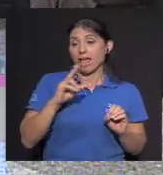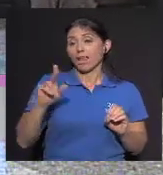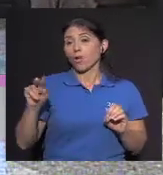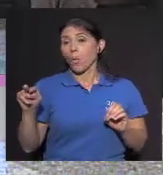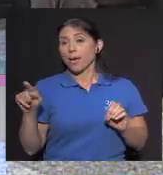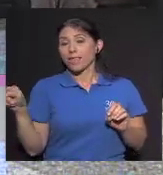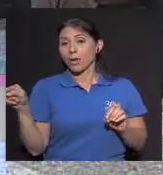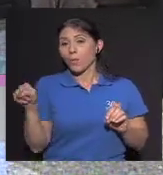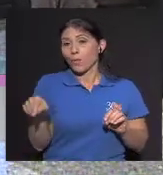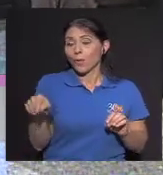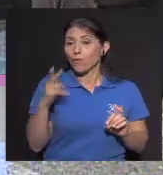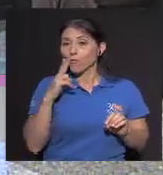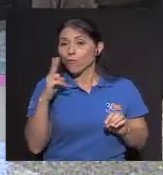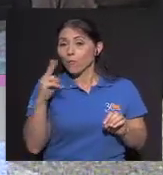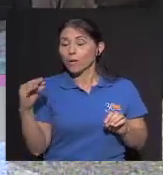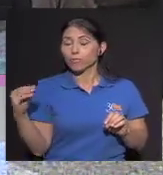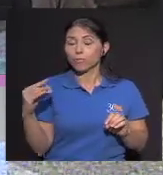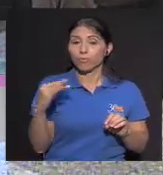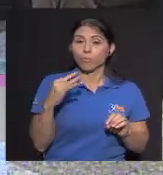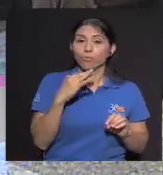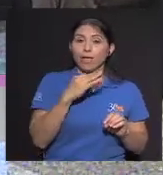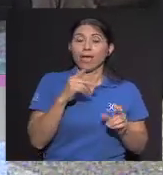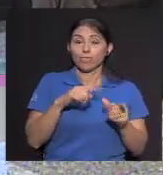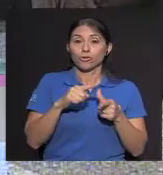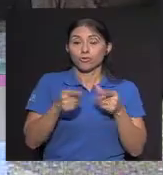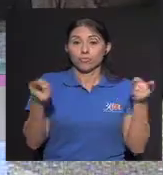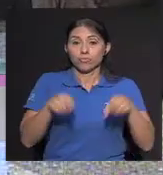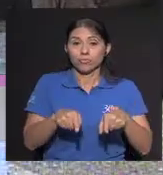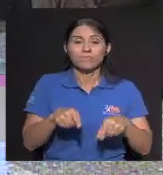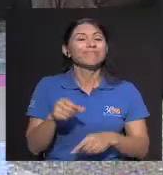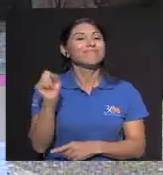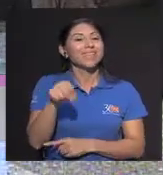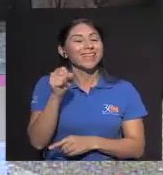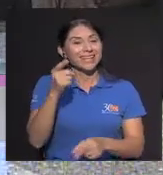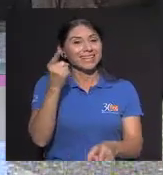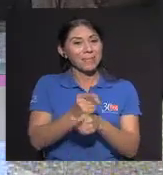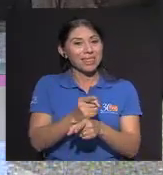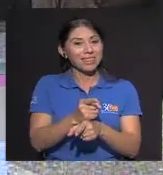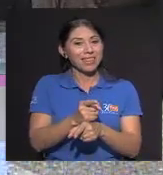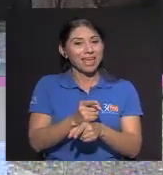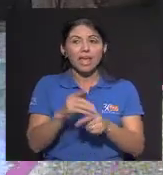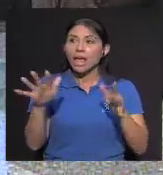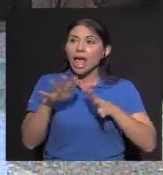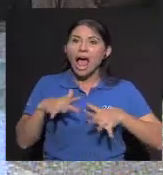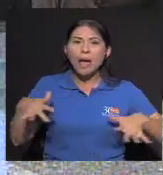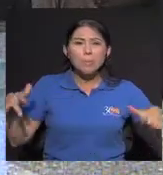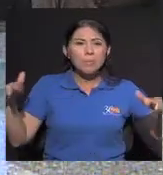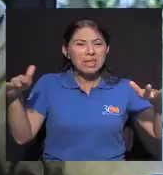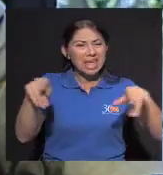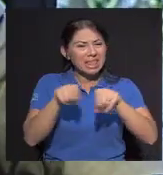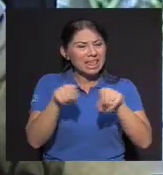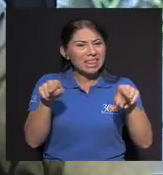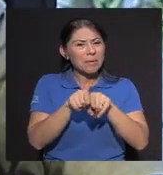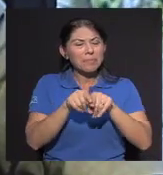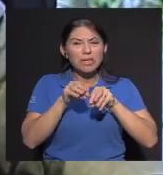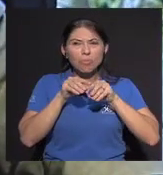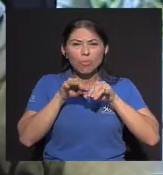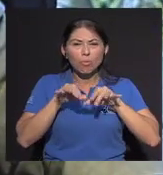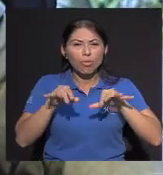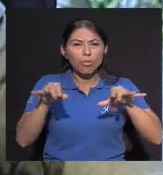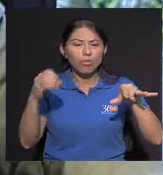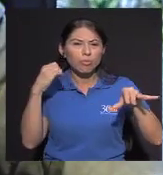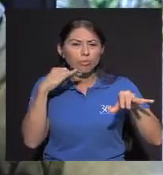estar a la par Se han comprobado casos también Exactamente El fumador pasivo Aparte del Smog Y el ambiente De todos los